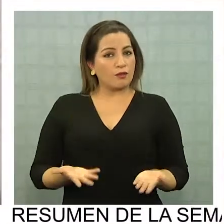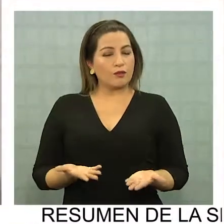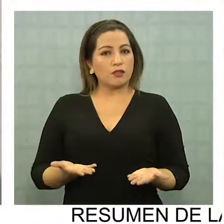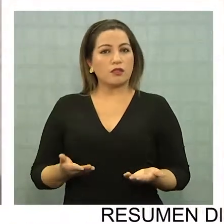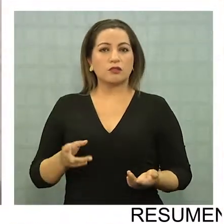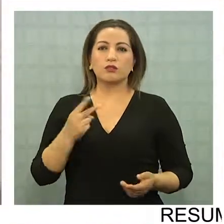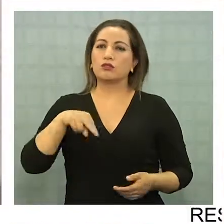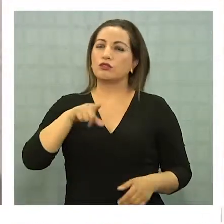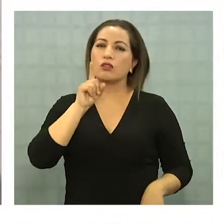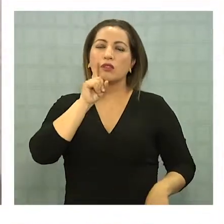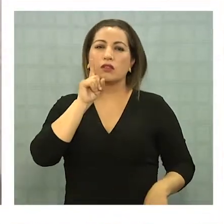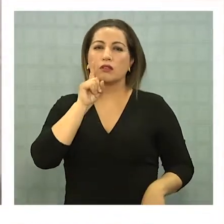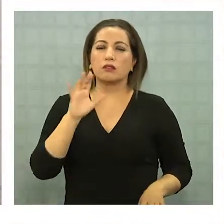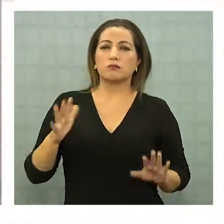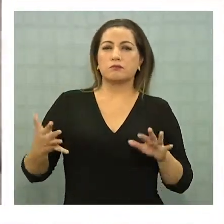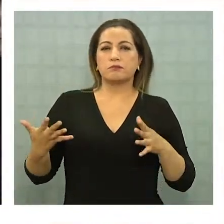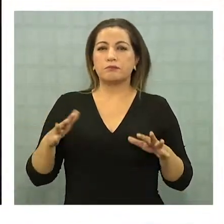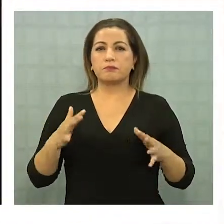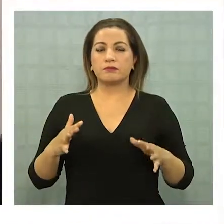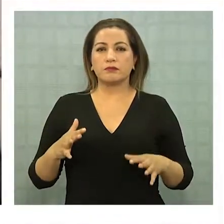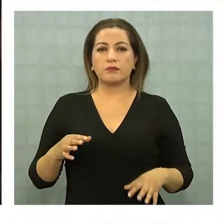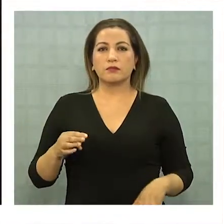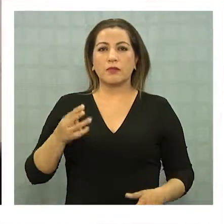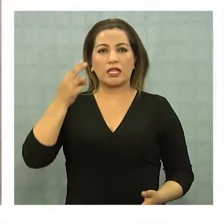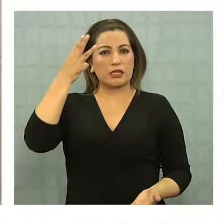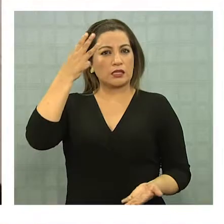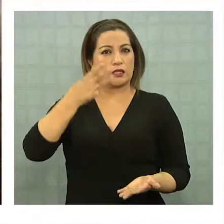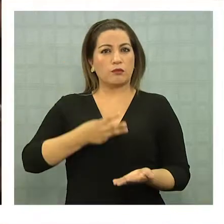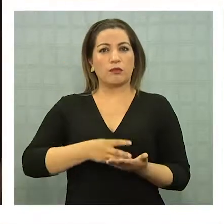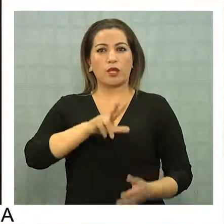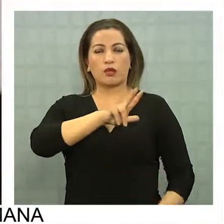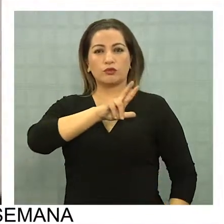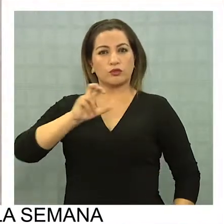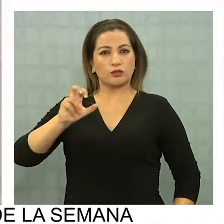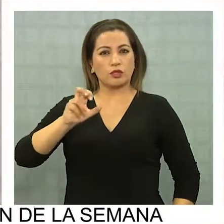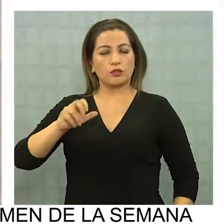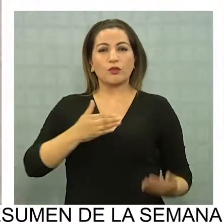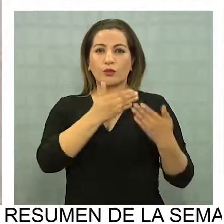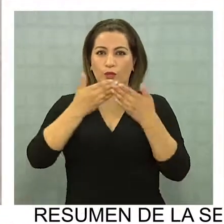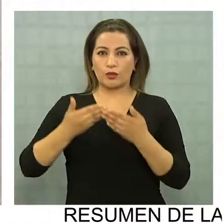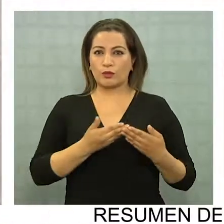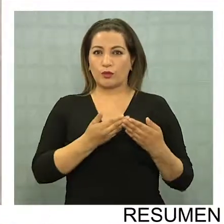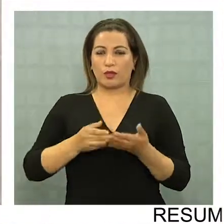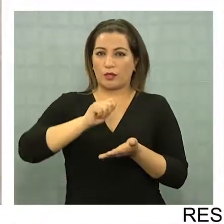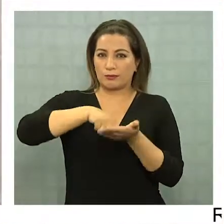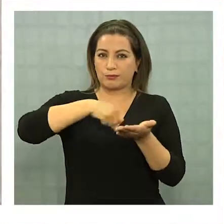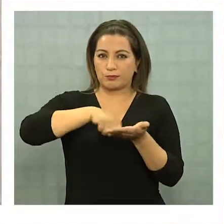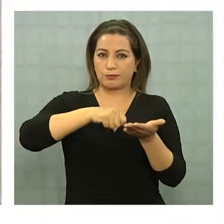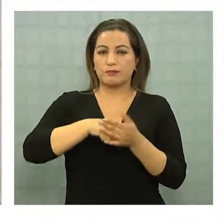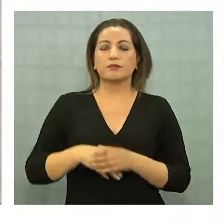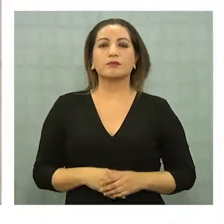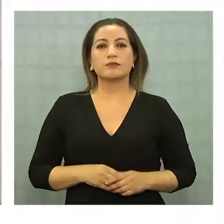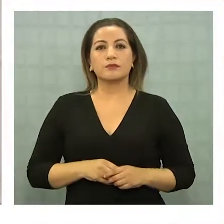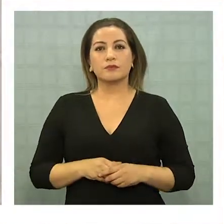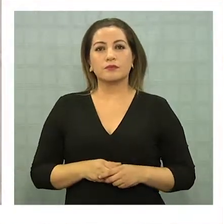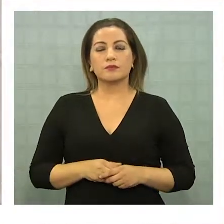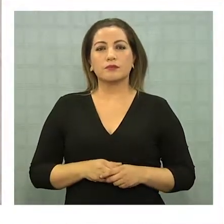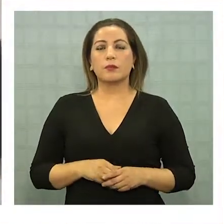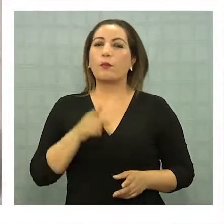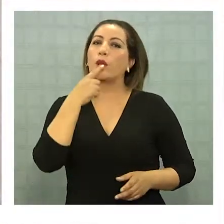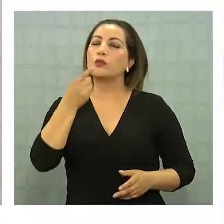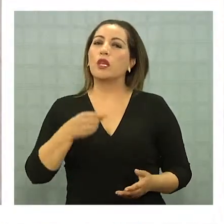pero en este momento alcanzamos aproximadamente los 3.800 alumnos, aproximadamente.